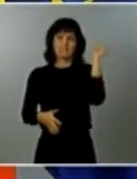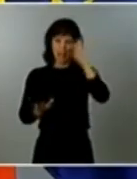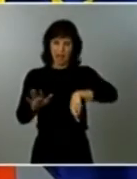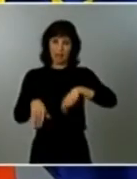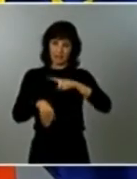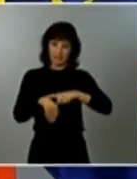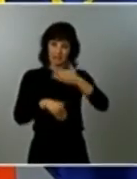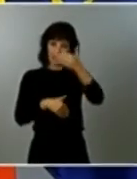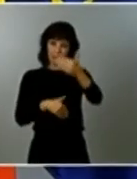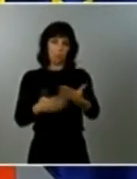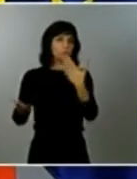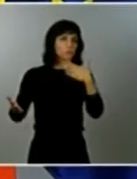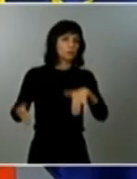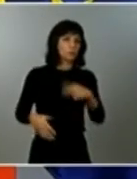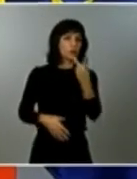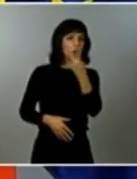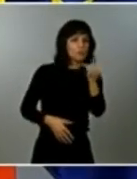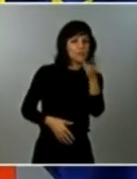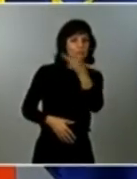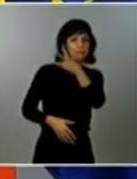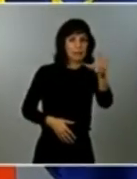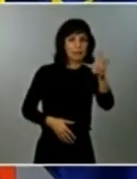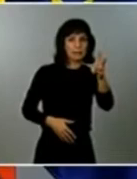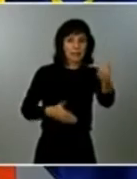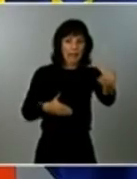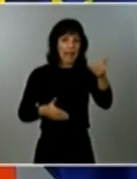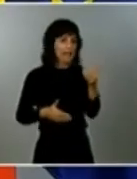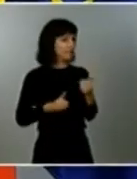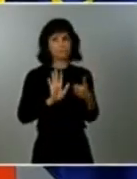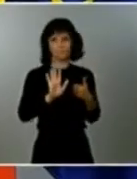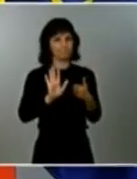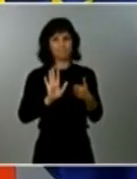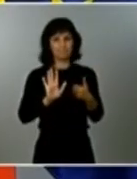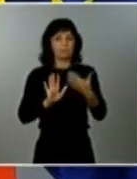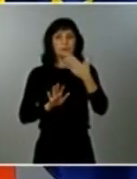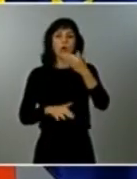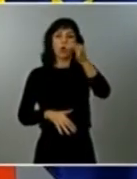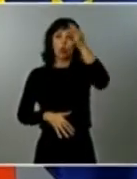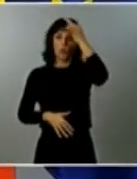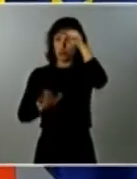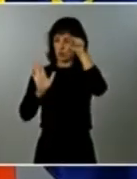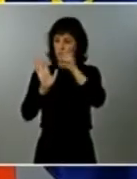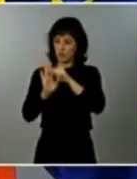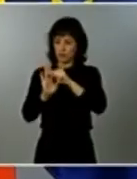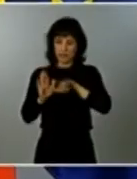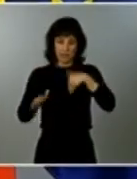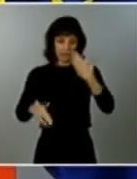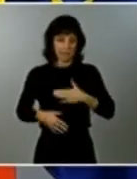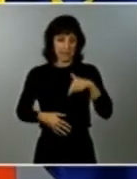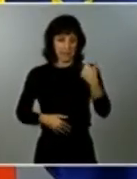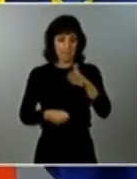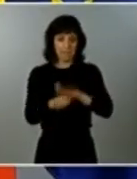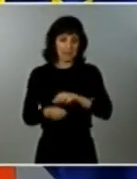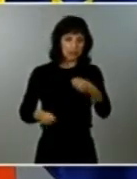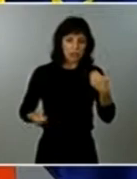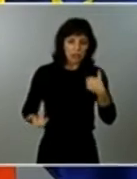distinta. A este respecto, Illa ha recordado que el estado de alarma recoge que los gobiernos autonómicos tienen la potestad